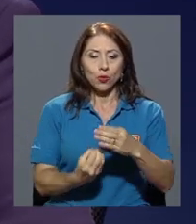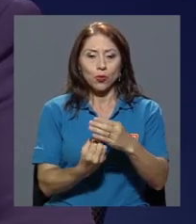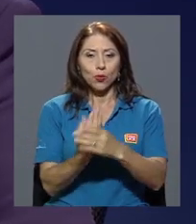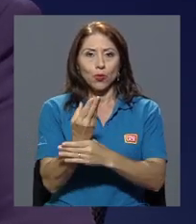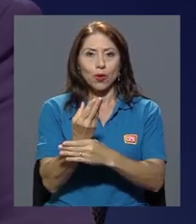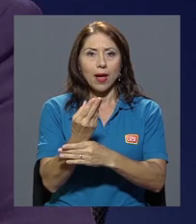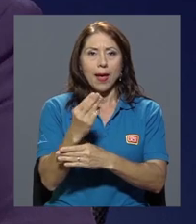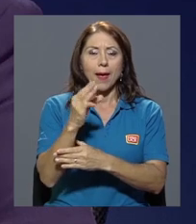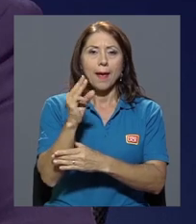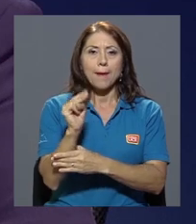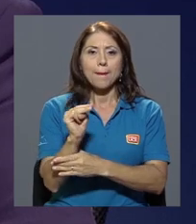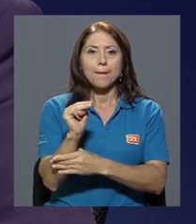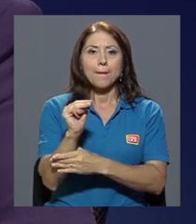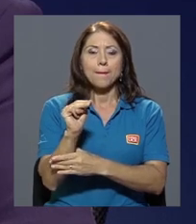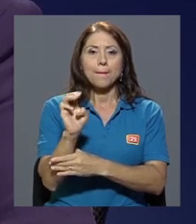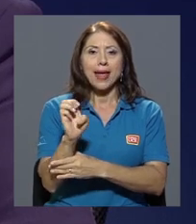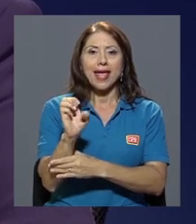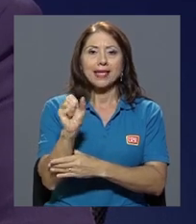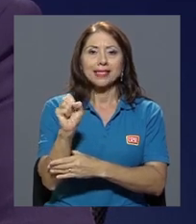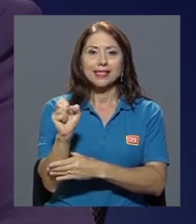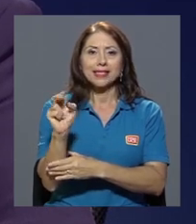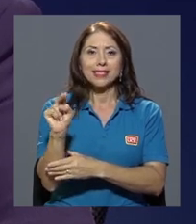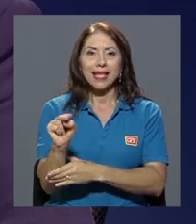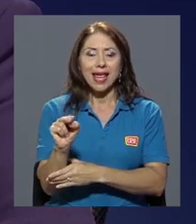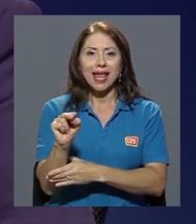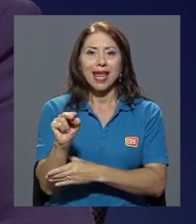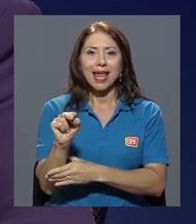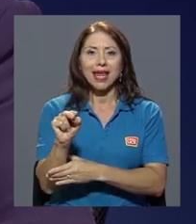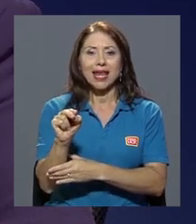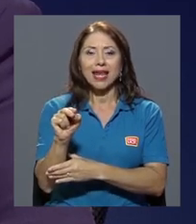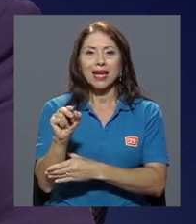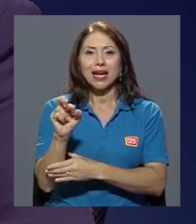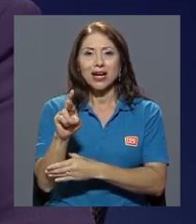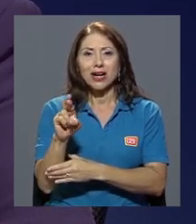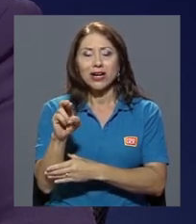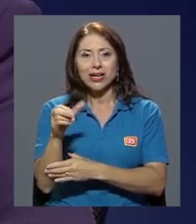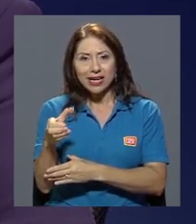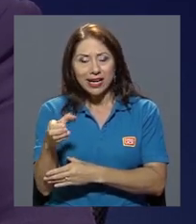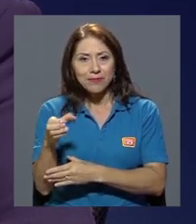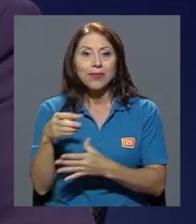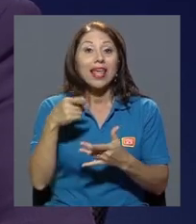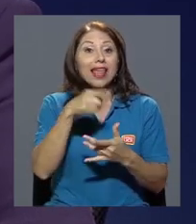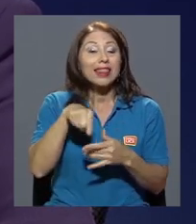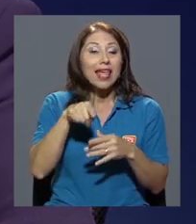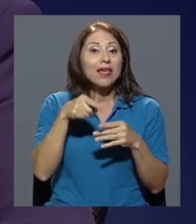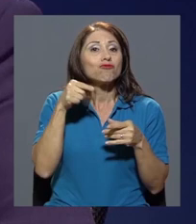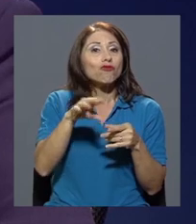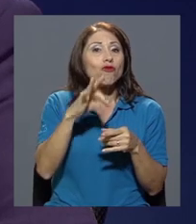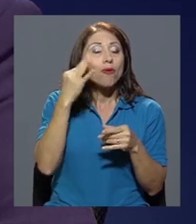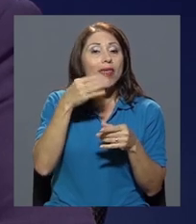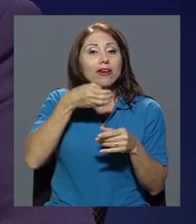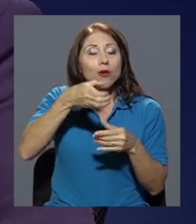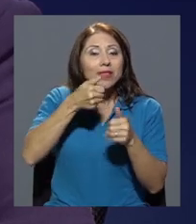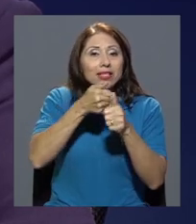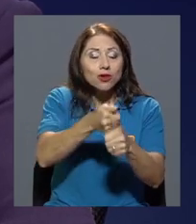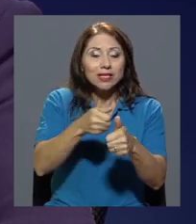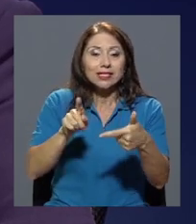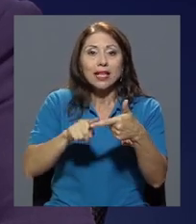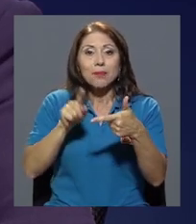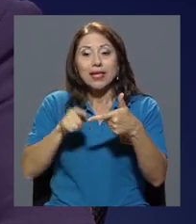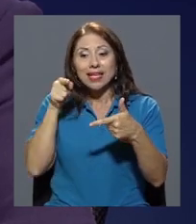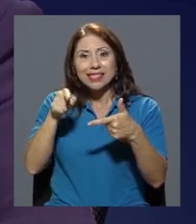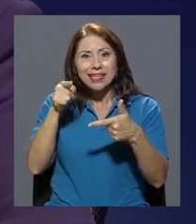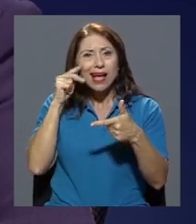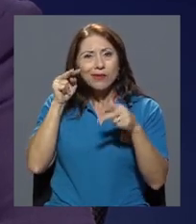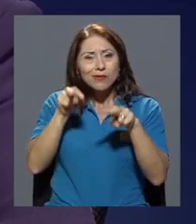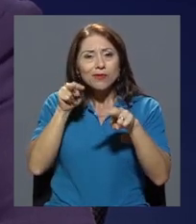MECENI, el Mecanismo de Seguimiento de Recomendaciones. El grupo de expertos que está investigando un periodo específico de violaciones de derechos